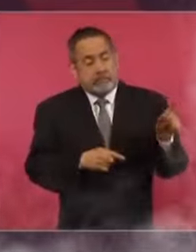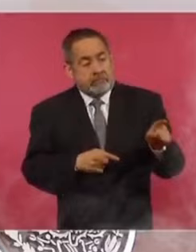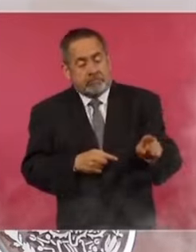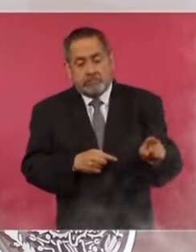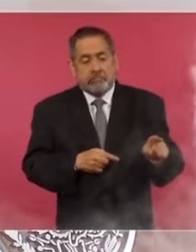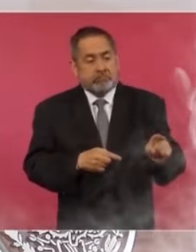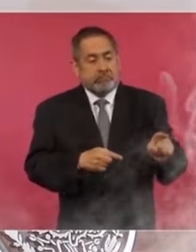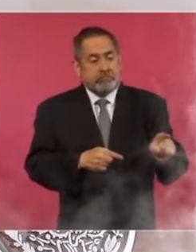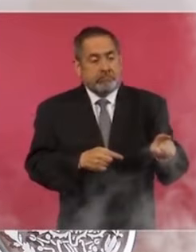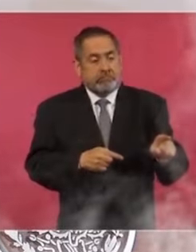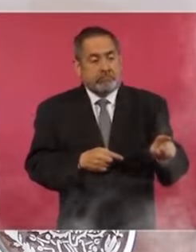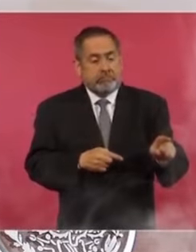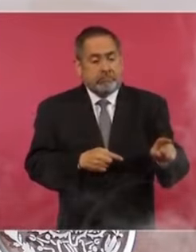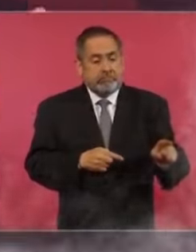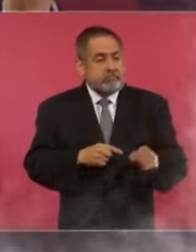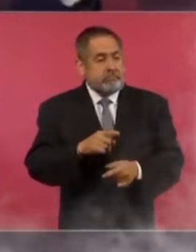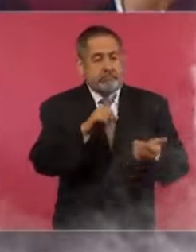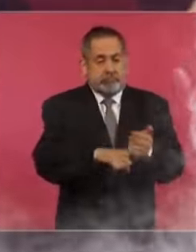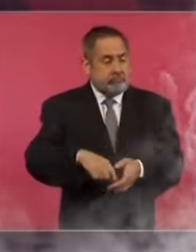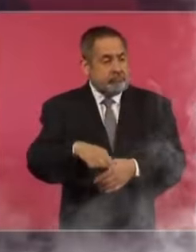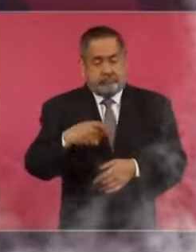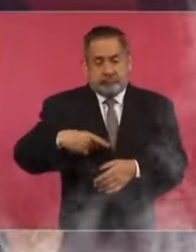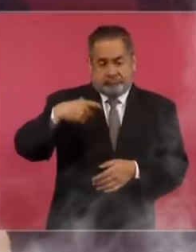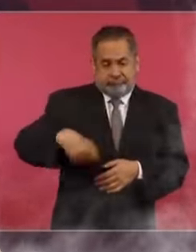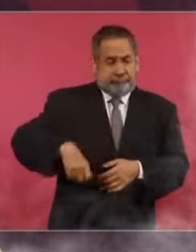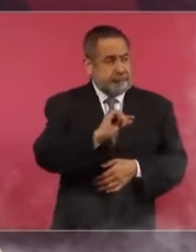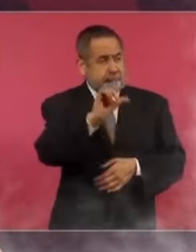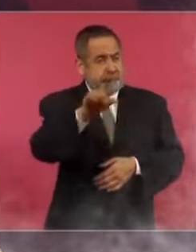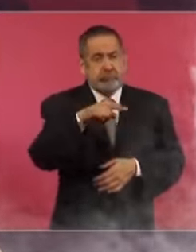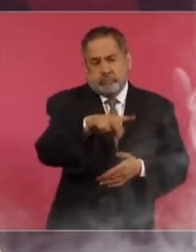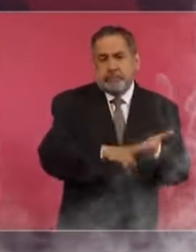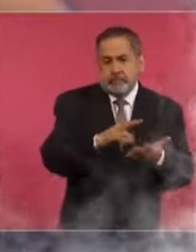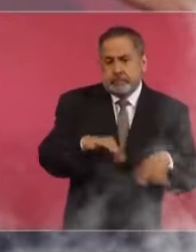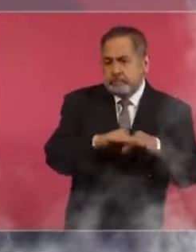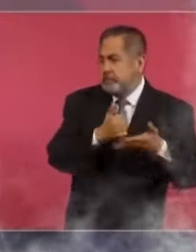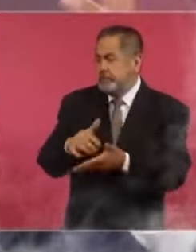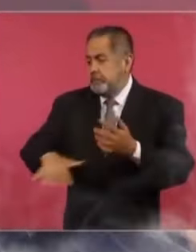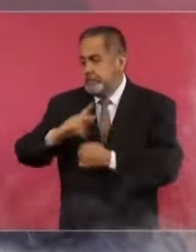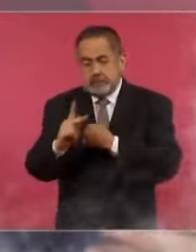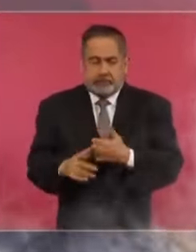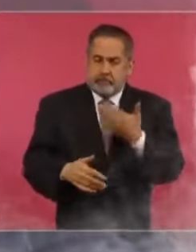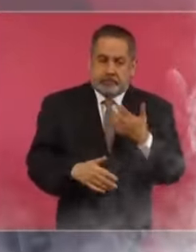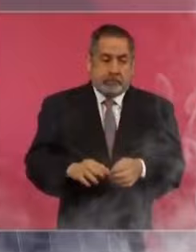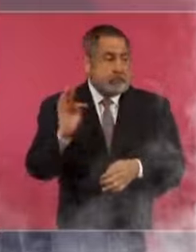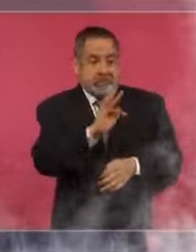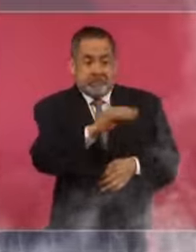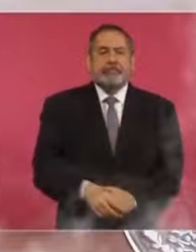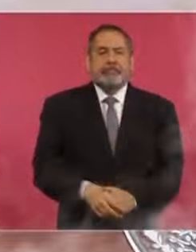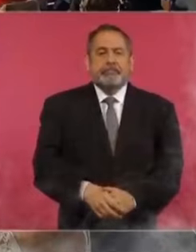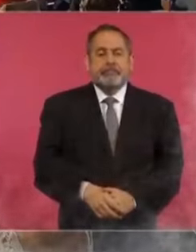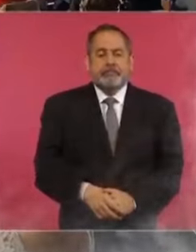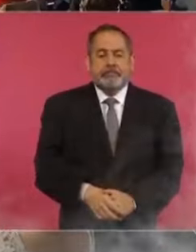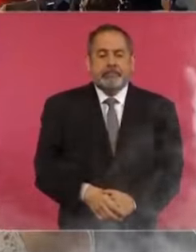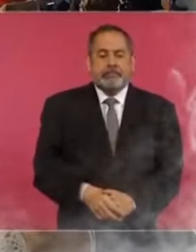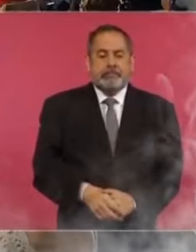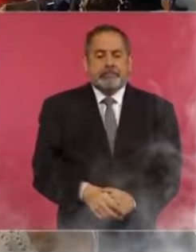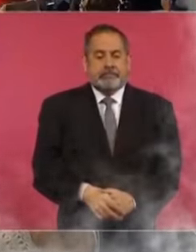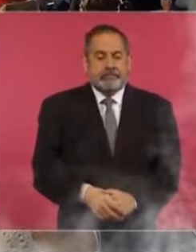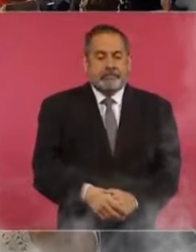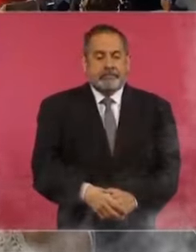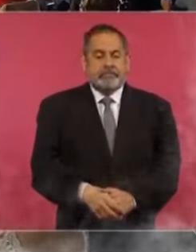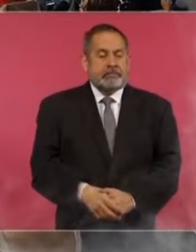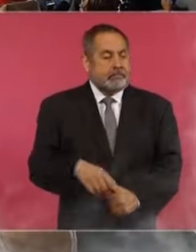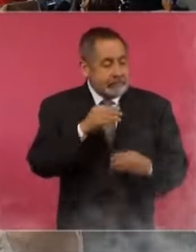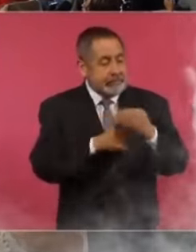importantes para la vida pública de un país. ¿Qué podríamos hacer sin los empresarios? Pero bueno, no es para